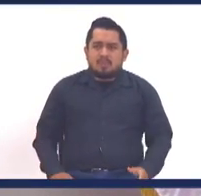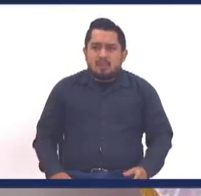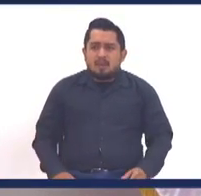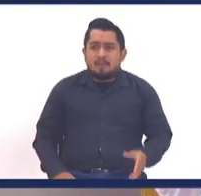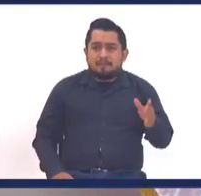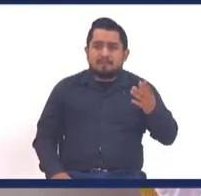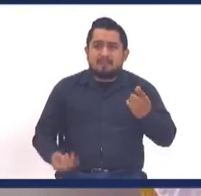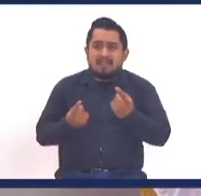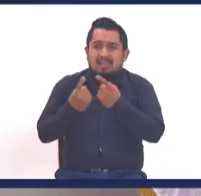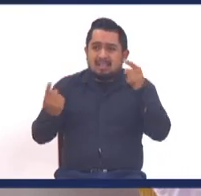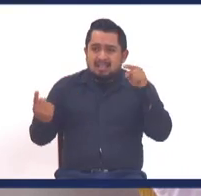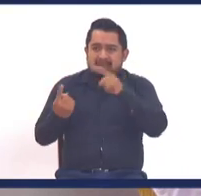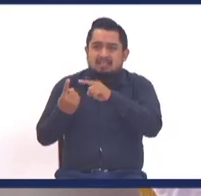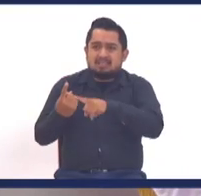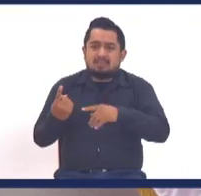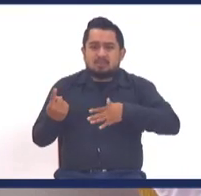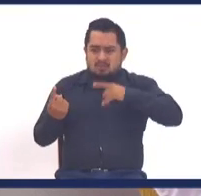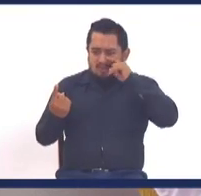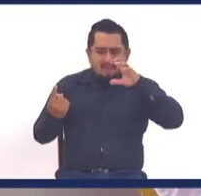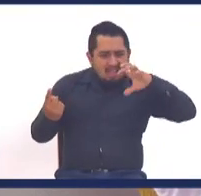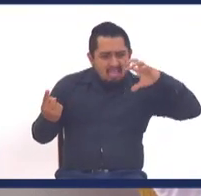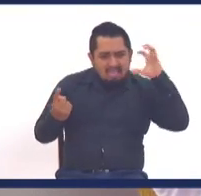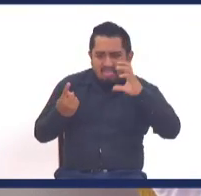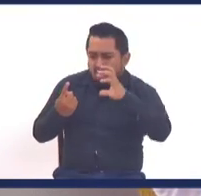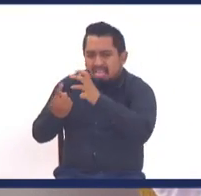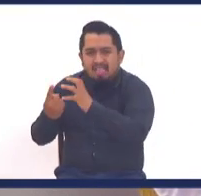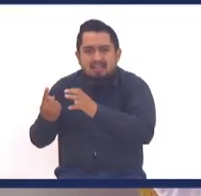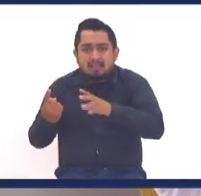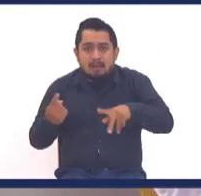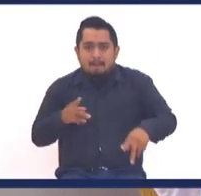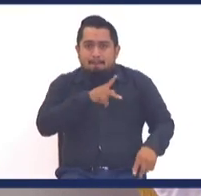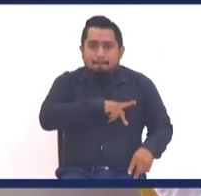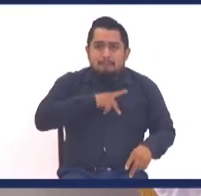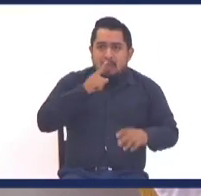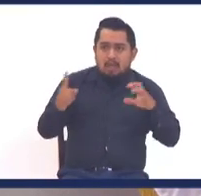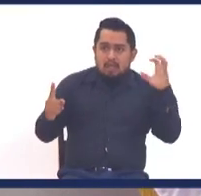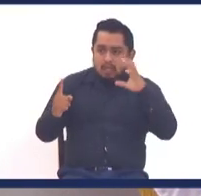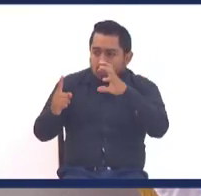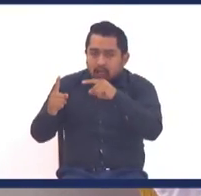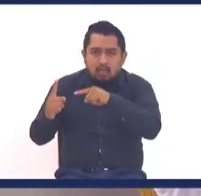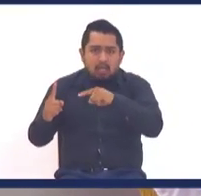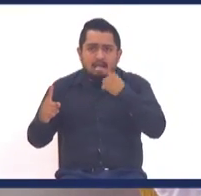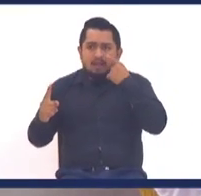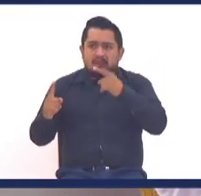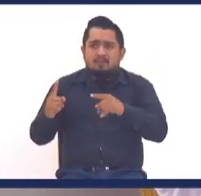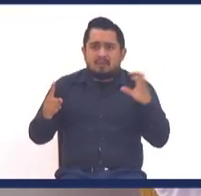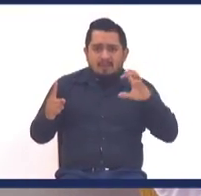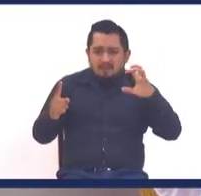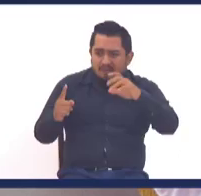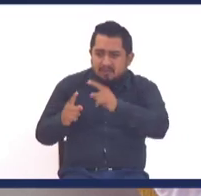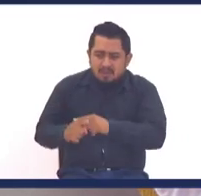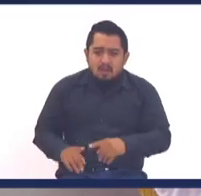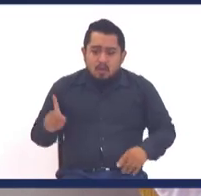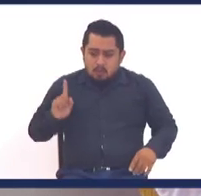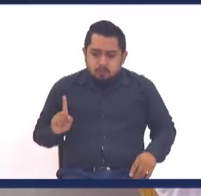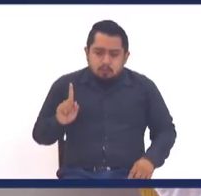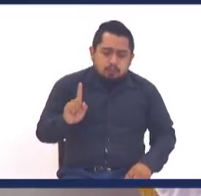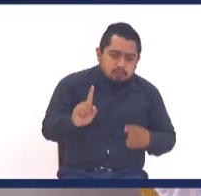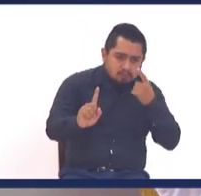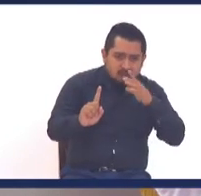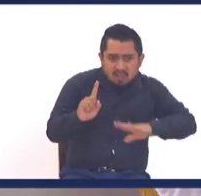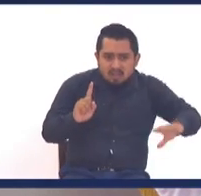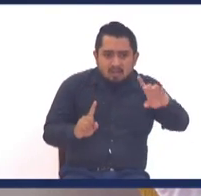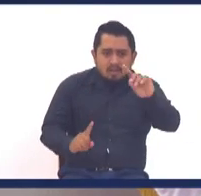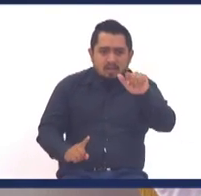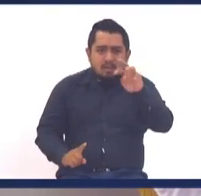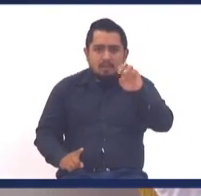este señor respiraba amenazas de muerte, sigamos leyendo el 3 antes de regresar donde estábamos, más yendo por el camino aconteció que al llegar cerca de